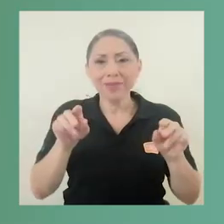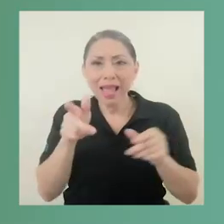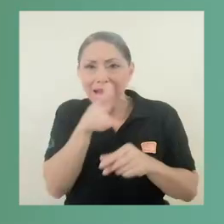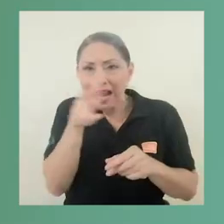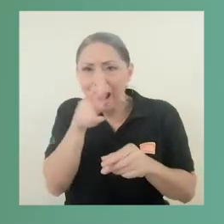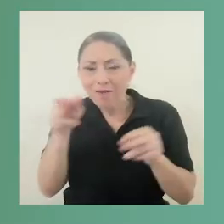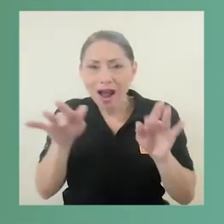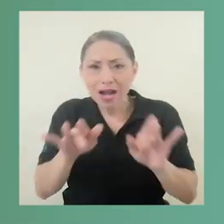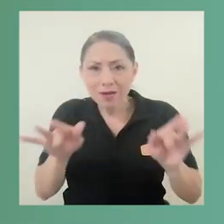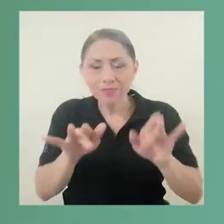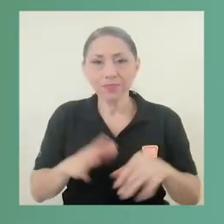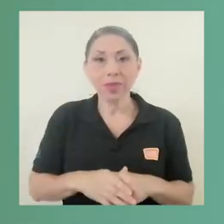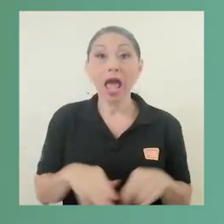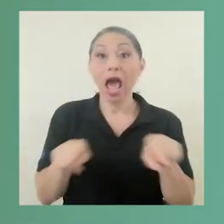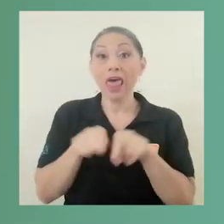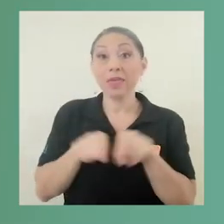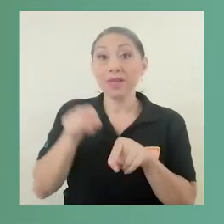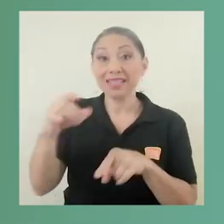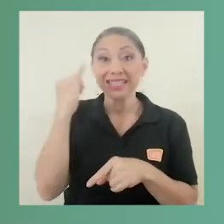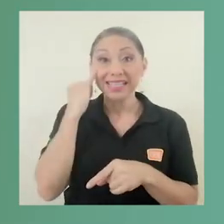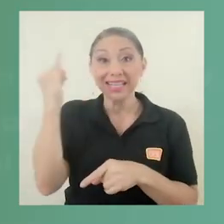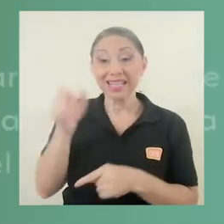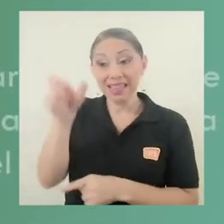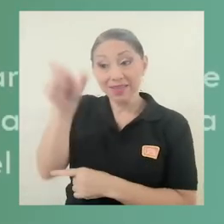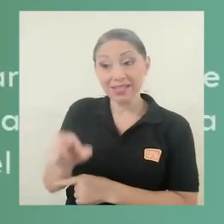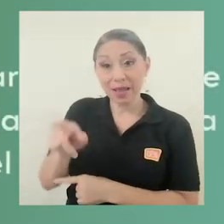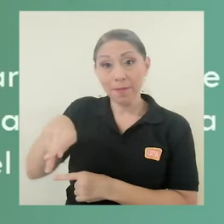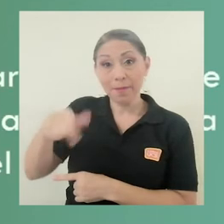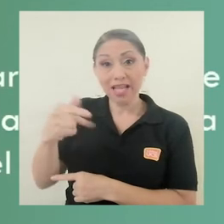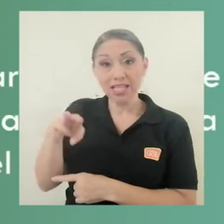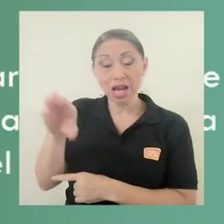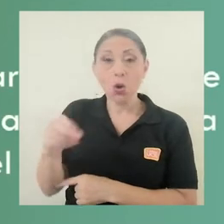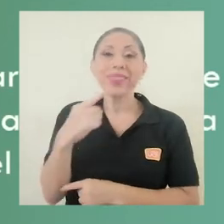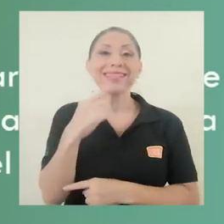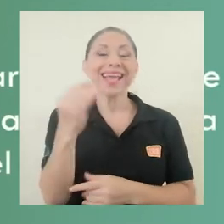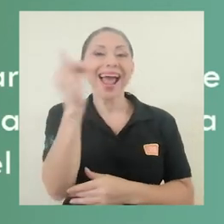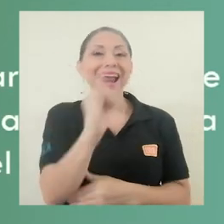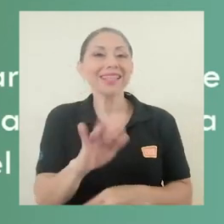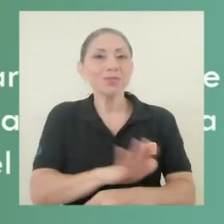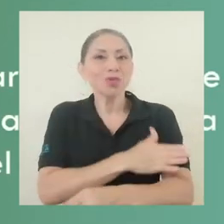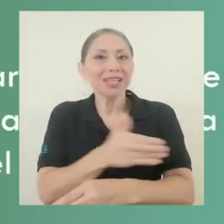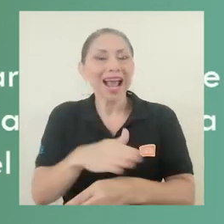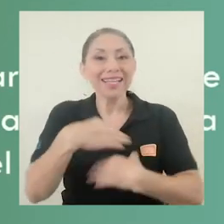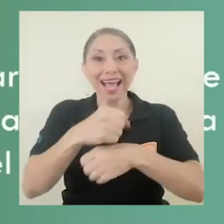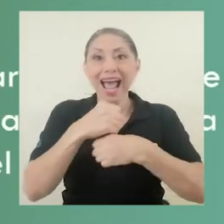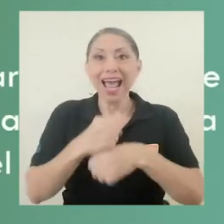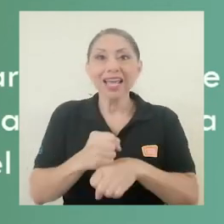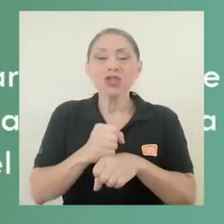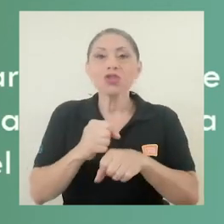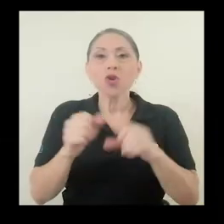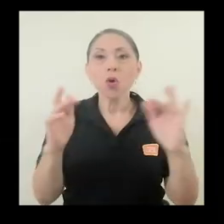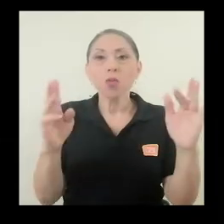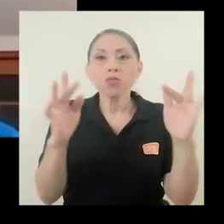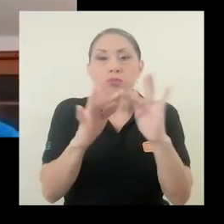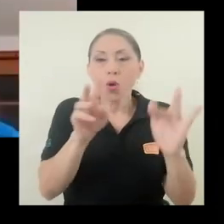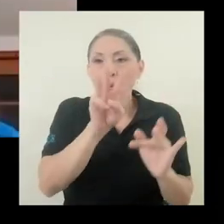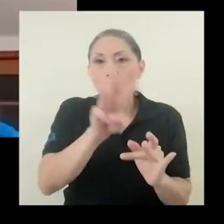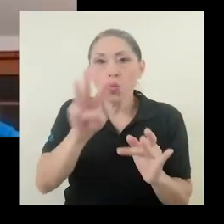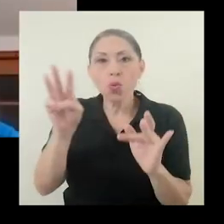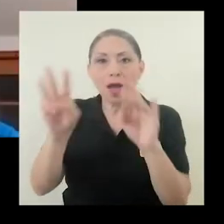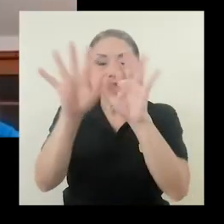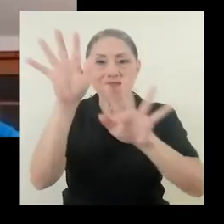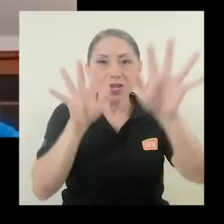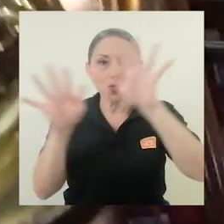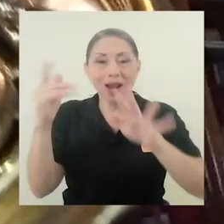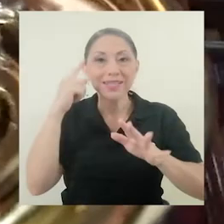Además de estas iniciativas, Pacheco resaltó que Artes Musicales ha creado espacios virtuales de creación